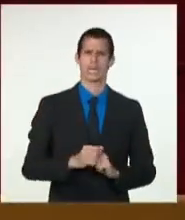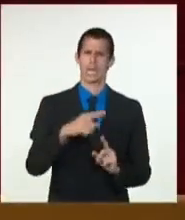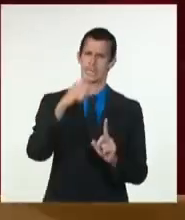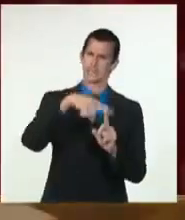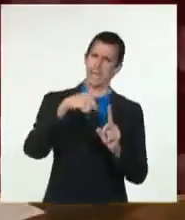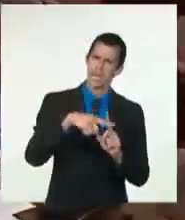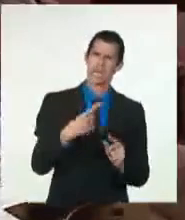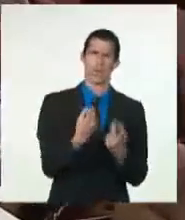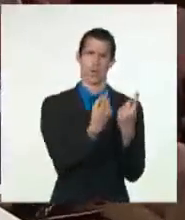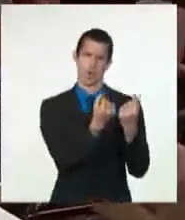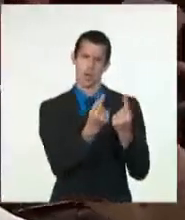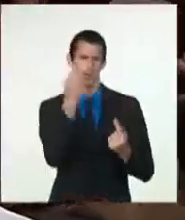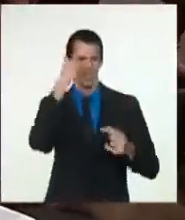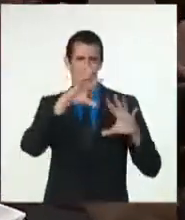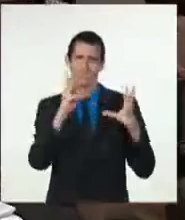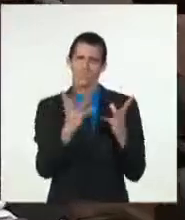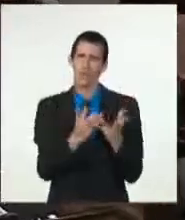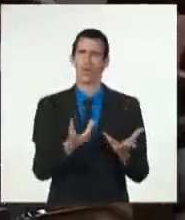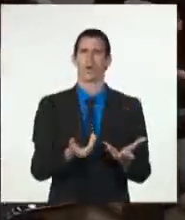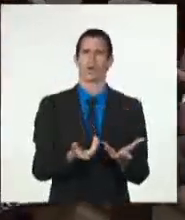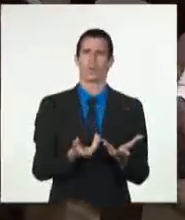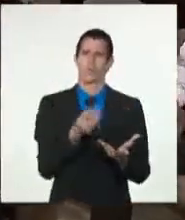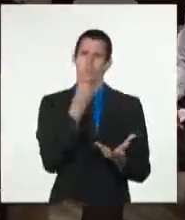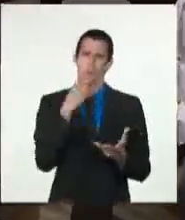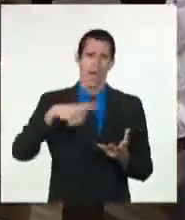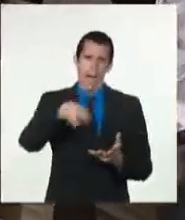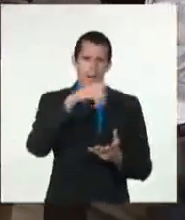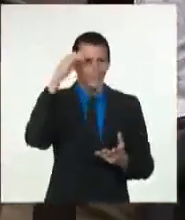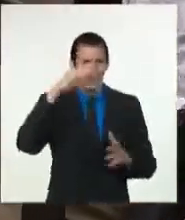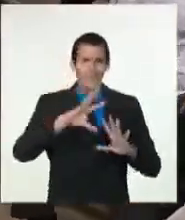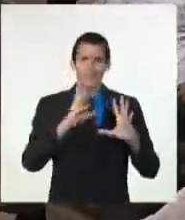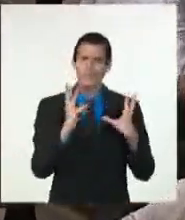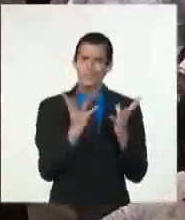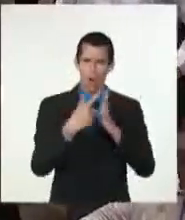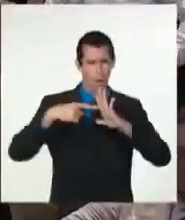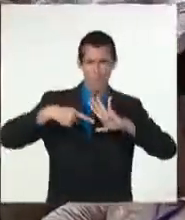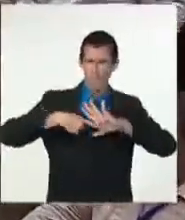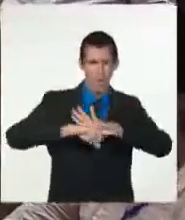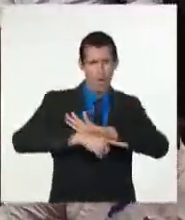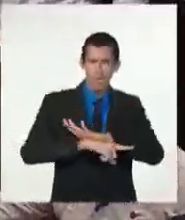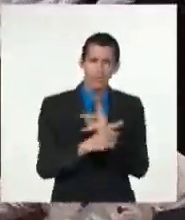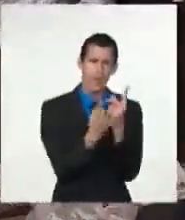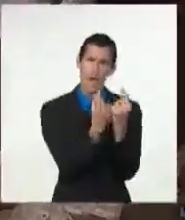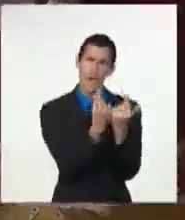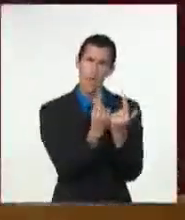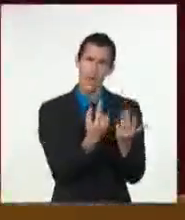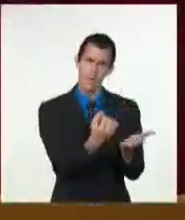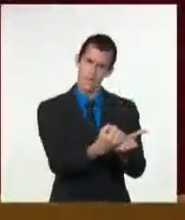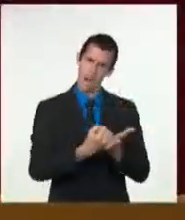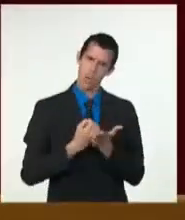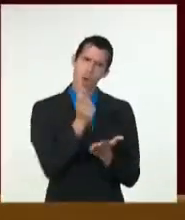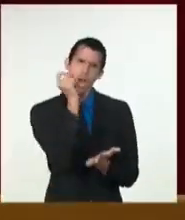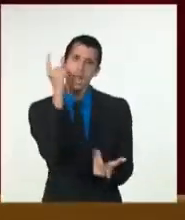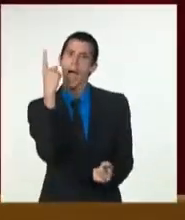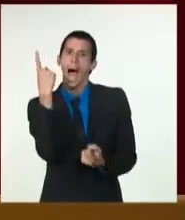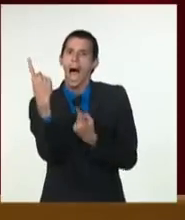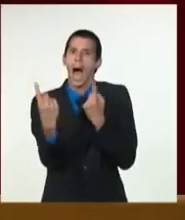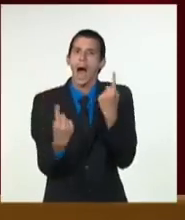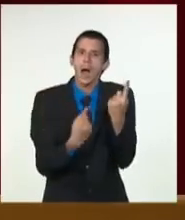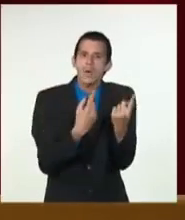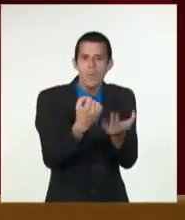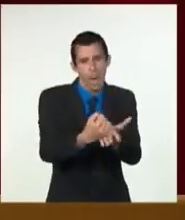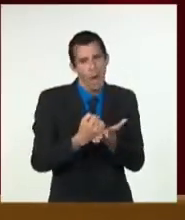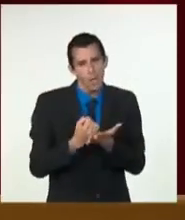que capaciten a las autoridades y al pueblo en cómo se forman los precios nos ayudaría mucho a enfrentar el problema desde las bases